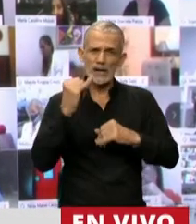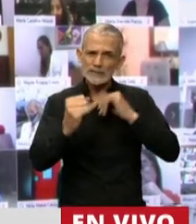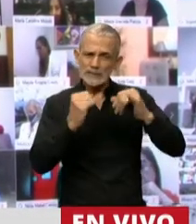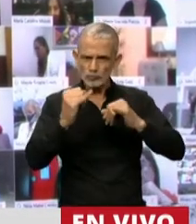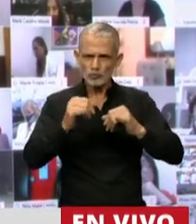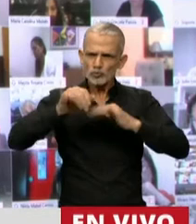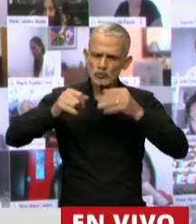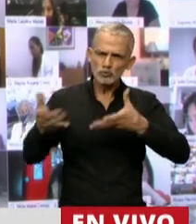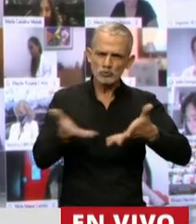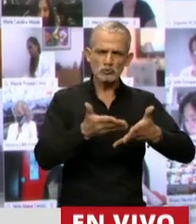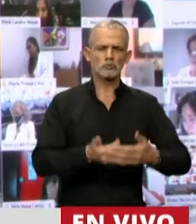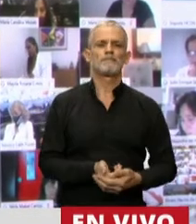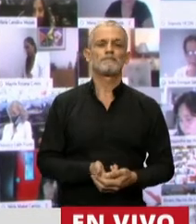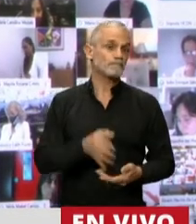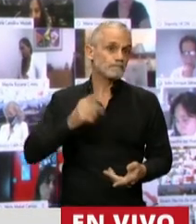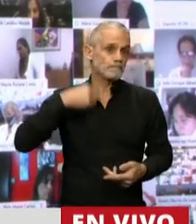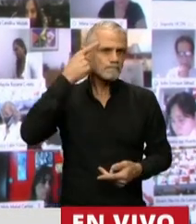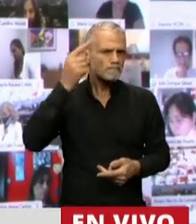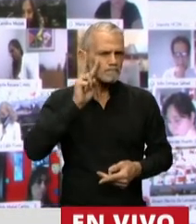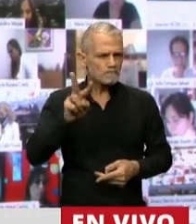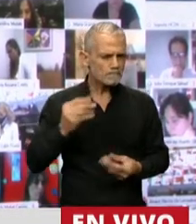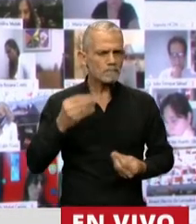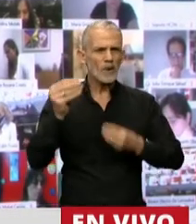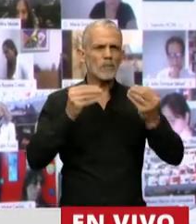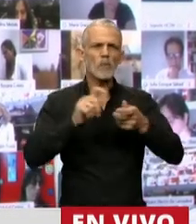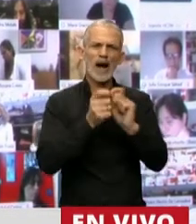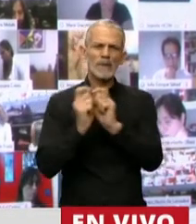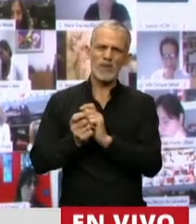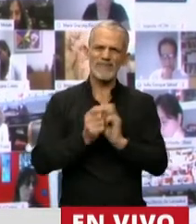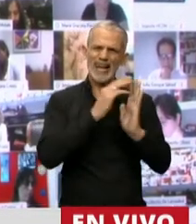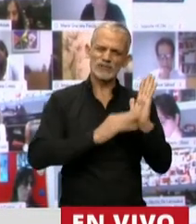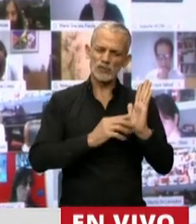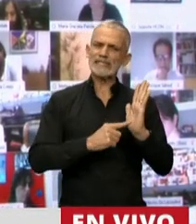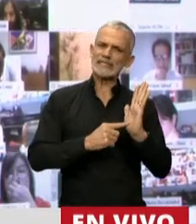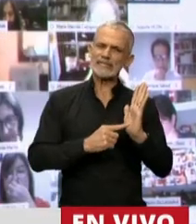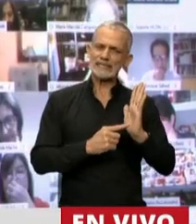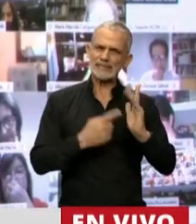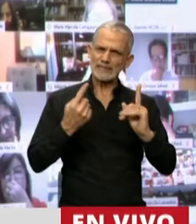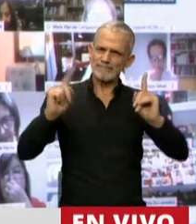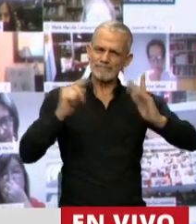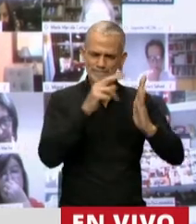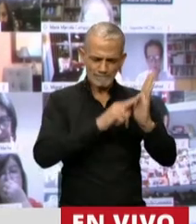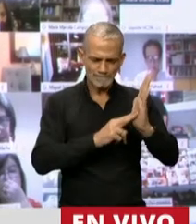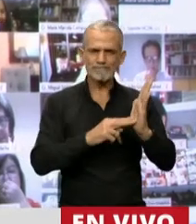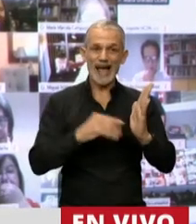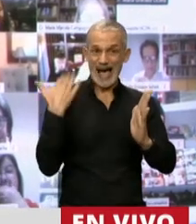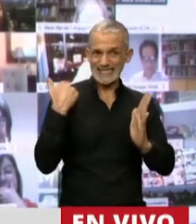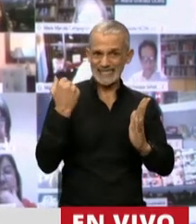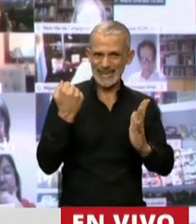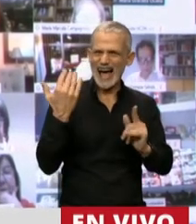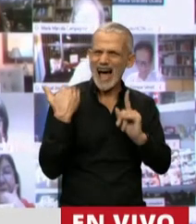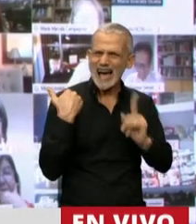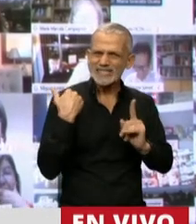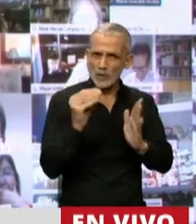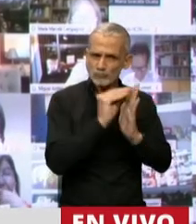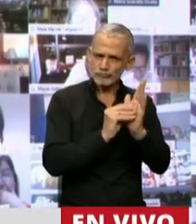Por eso veo con preocupación las modificaciones que en el día de ayer